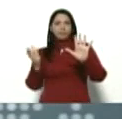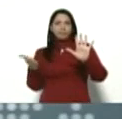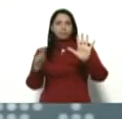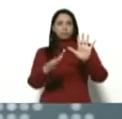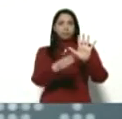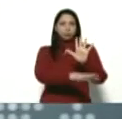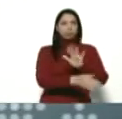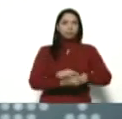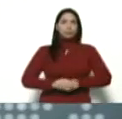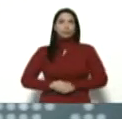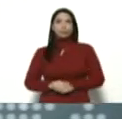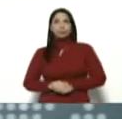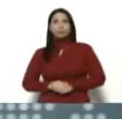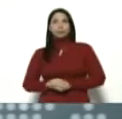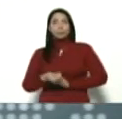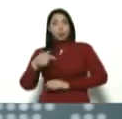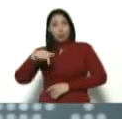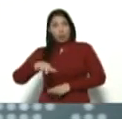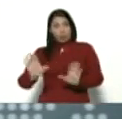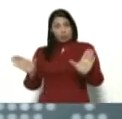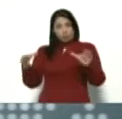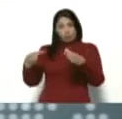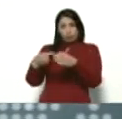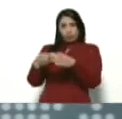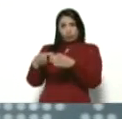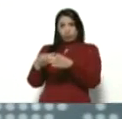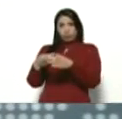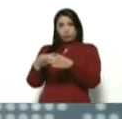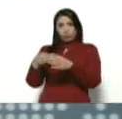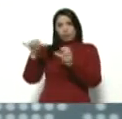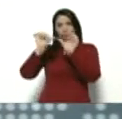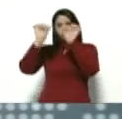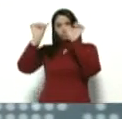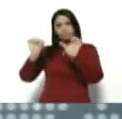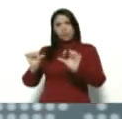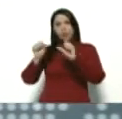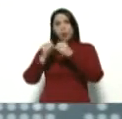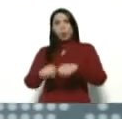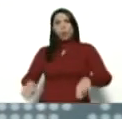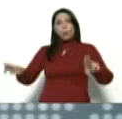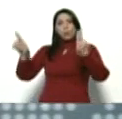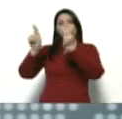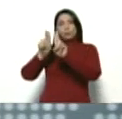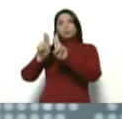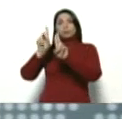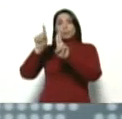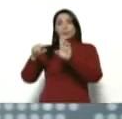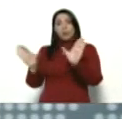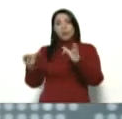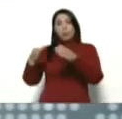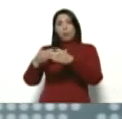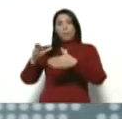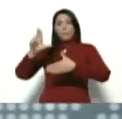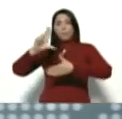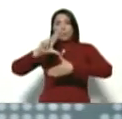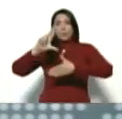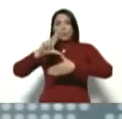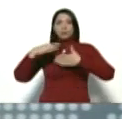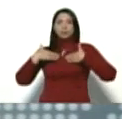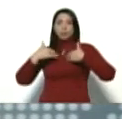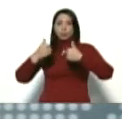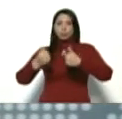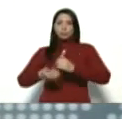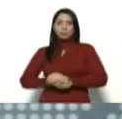Hoy hubo una reunión con el sistema de Naciones Unidas y la Organización Panamericana de Salud.